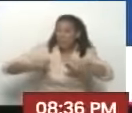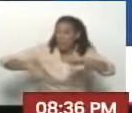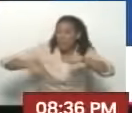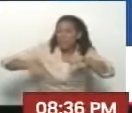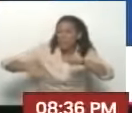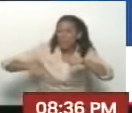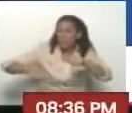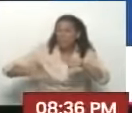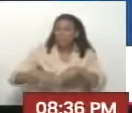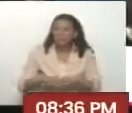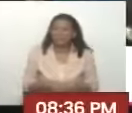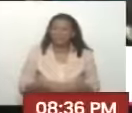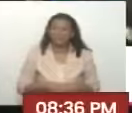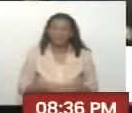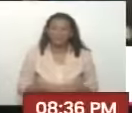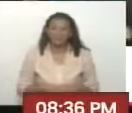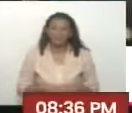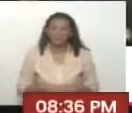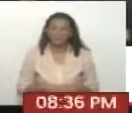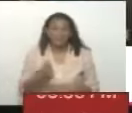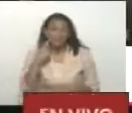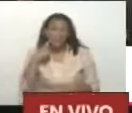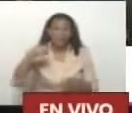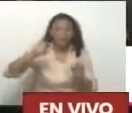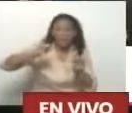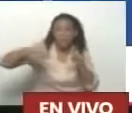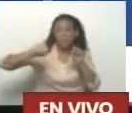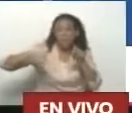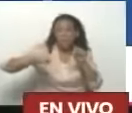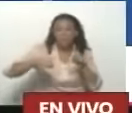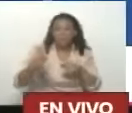Rum Rum Rum Rum Rum Y dan vuelta bailando